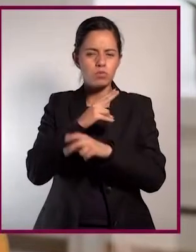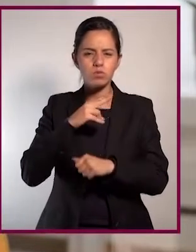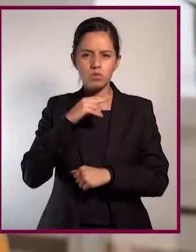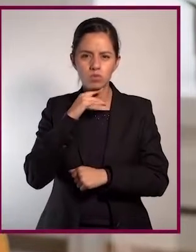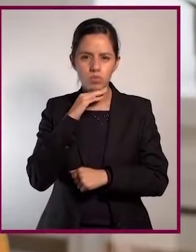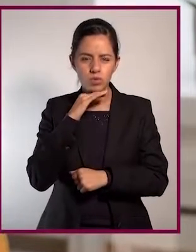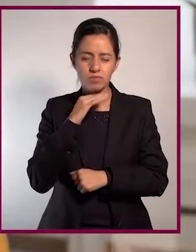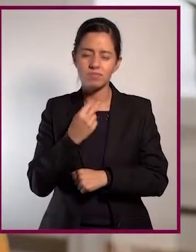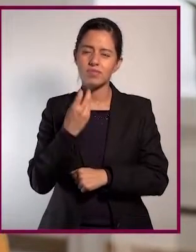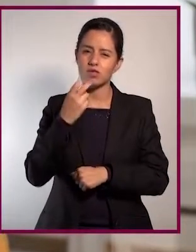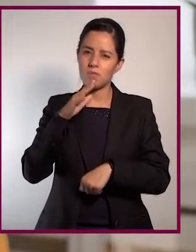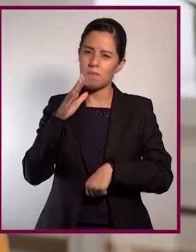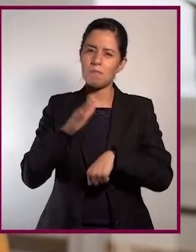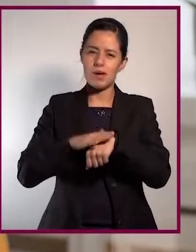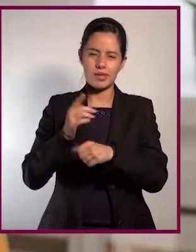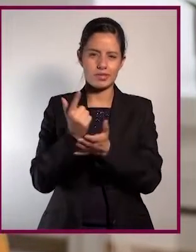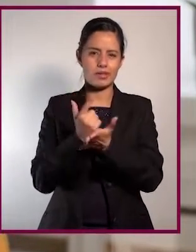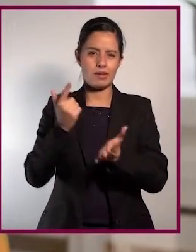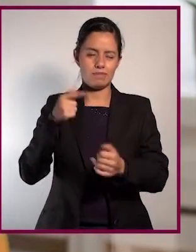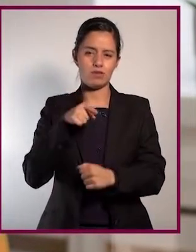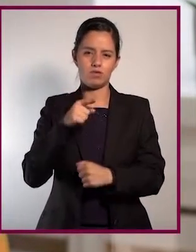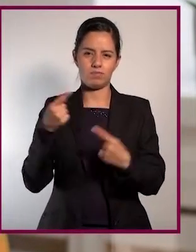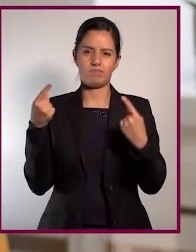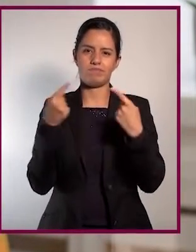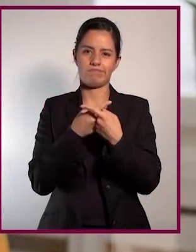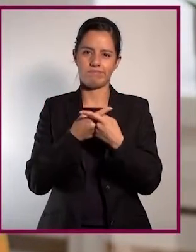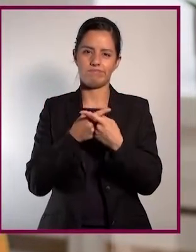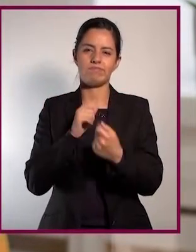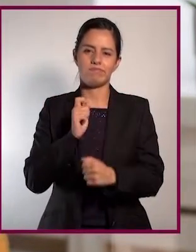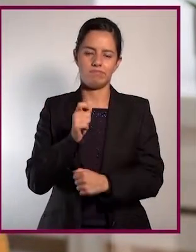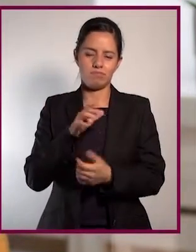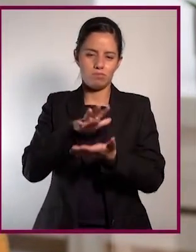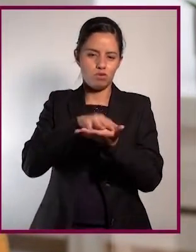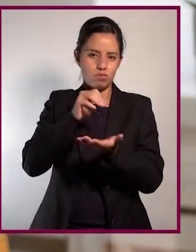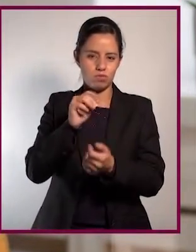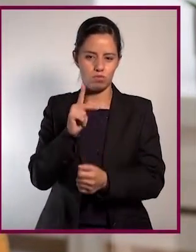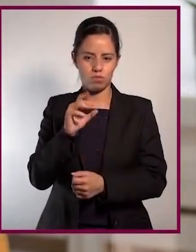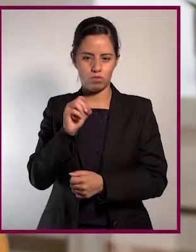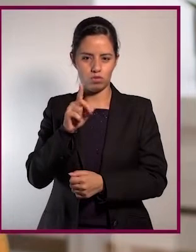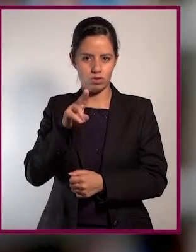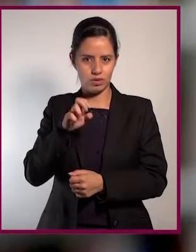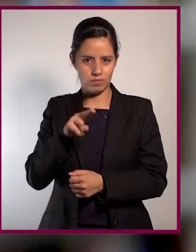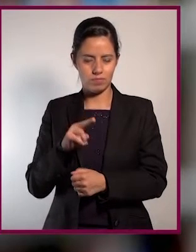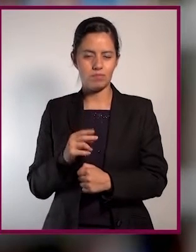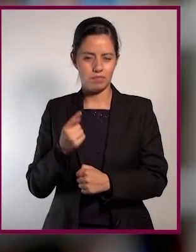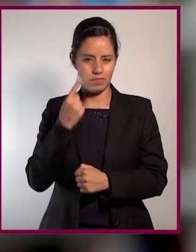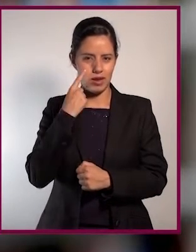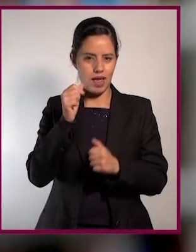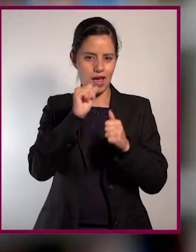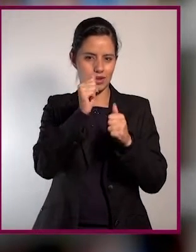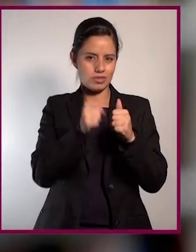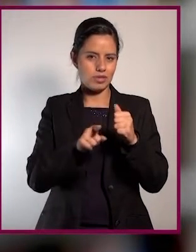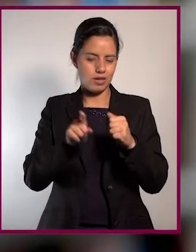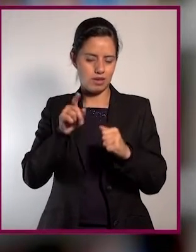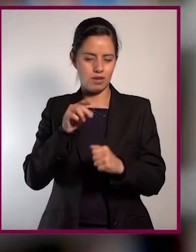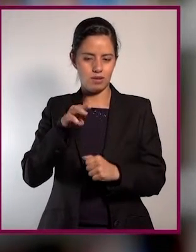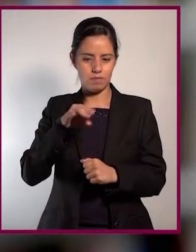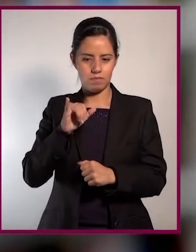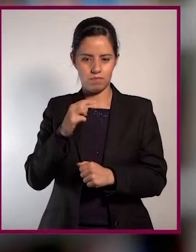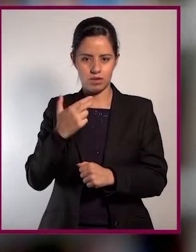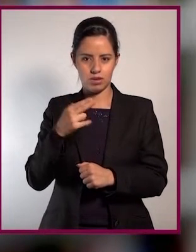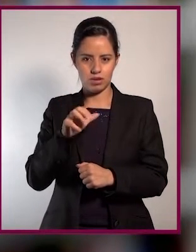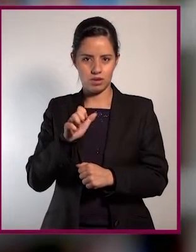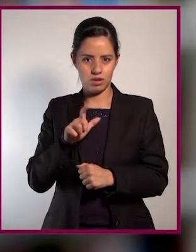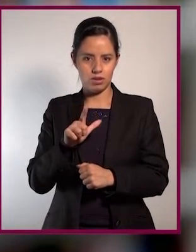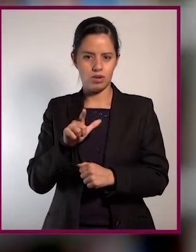contaminación es un factor que exacerba la reacción alérgica hacia el polen. Veamos esta cápsula del artista